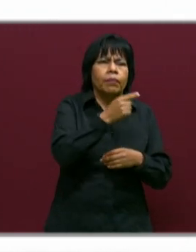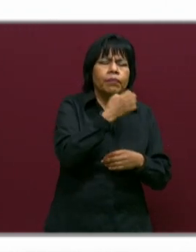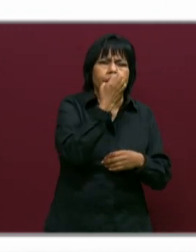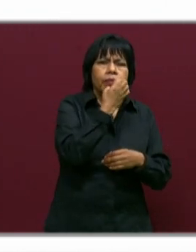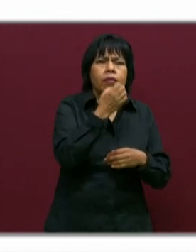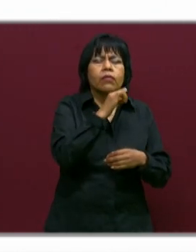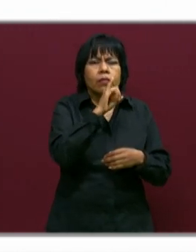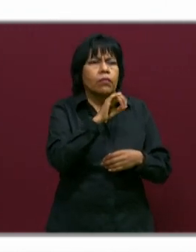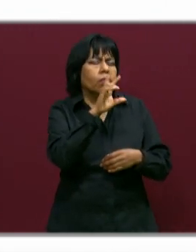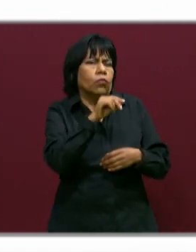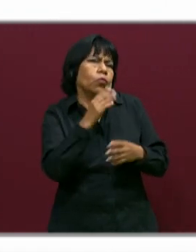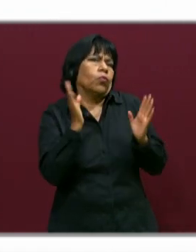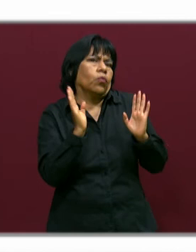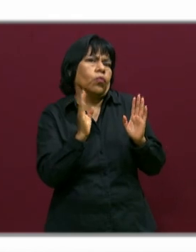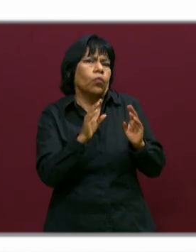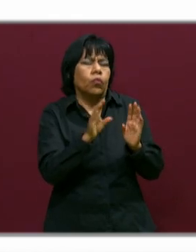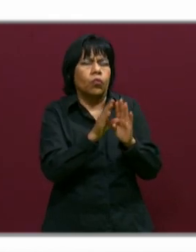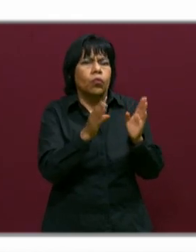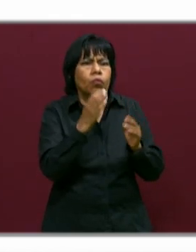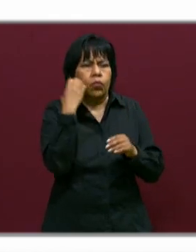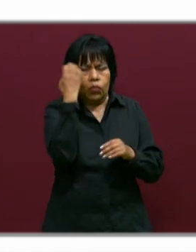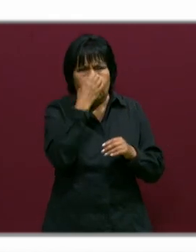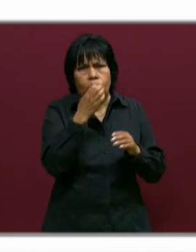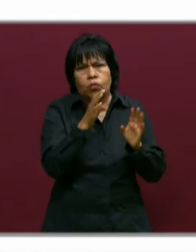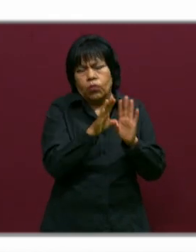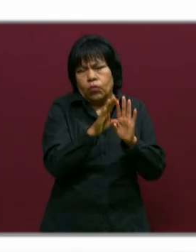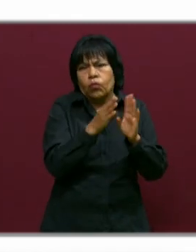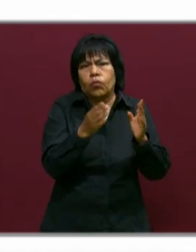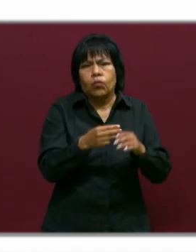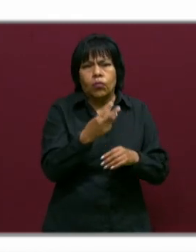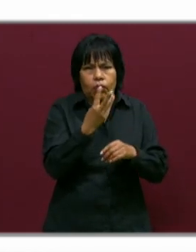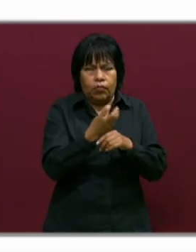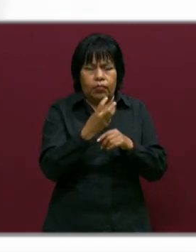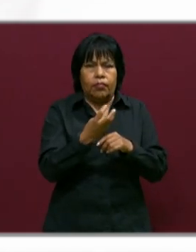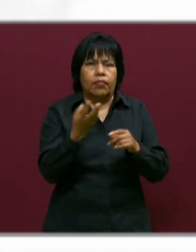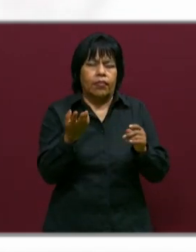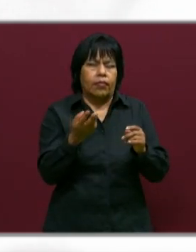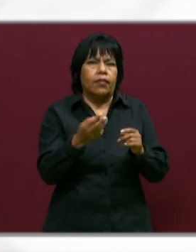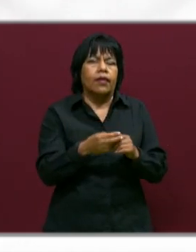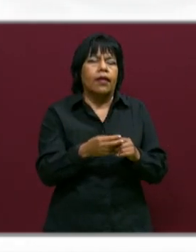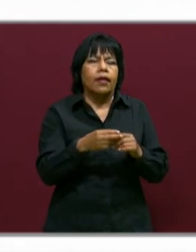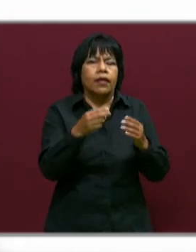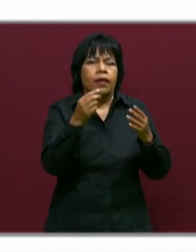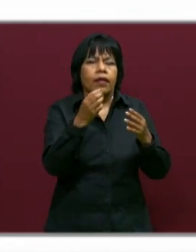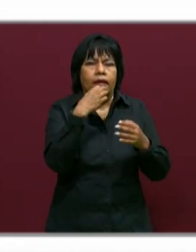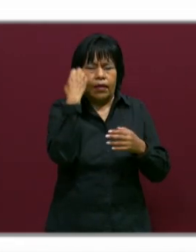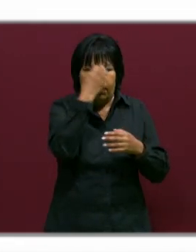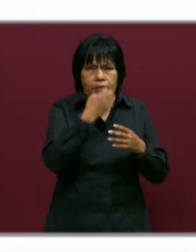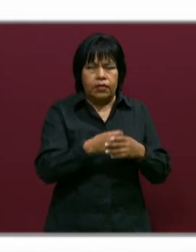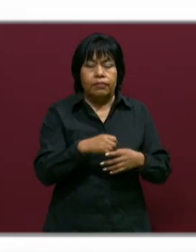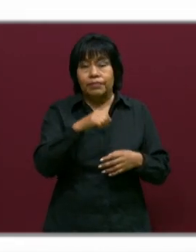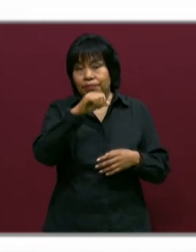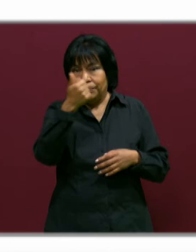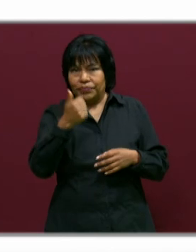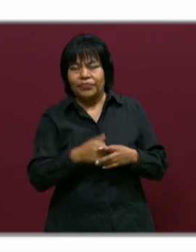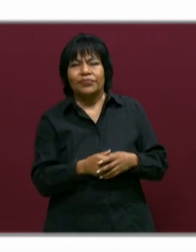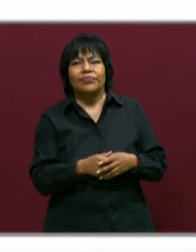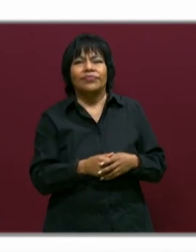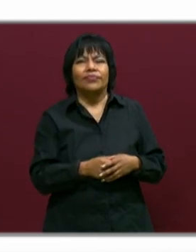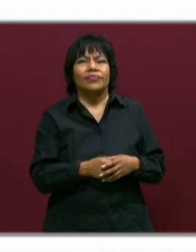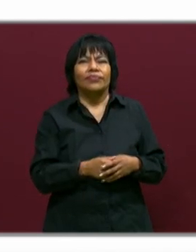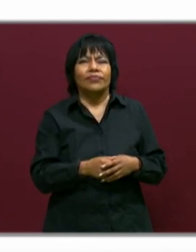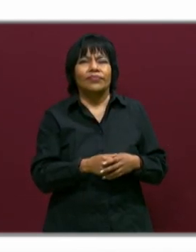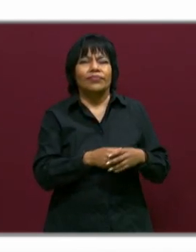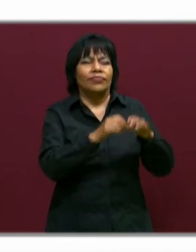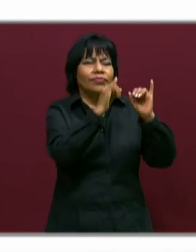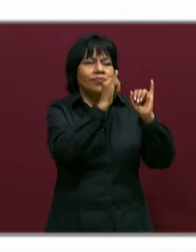este tercer periodo de evaluación. Perfecto. ¿Y la otra? Y la otra que sería, estaríamos platicando sobre la